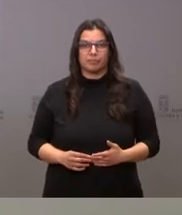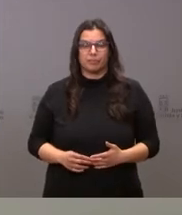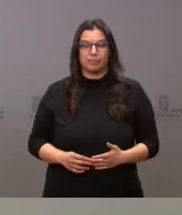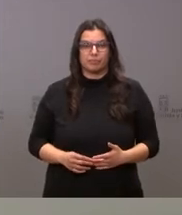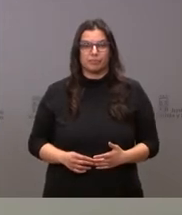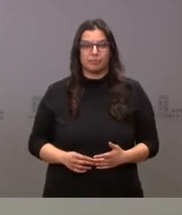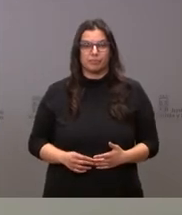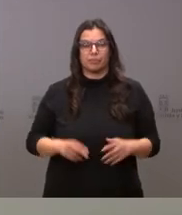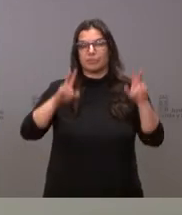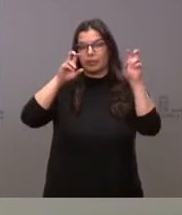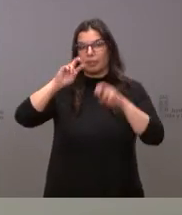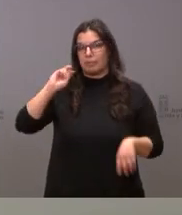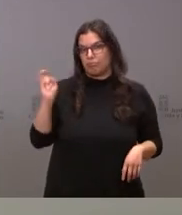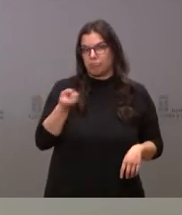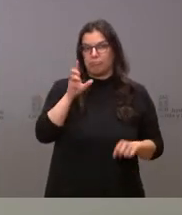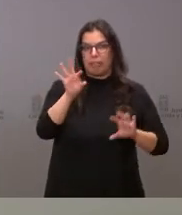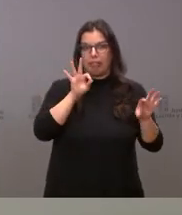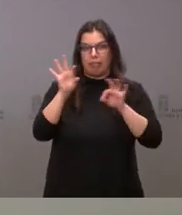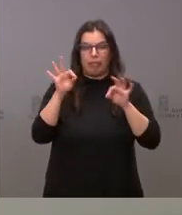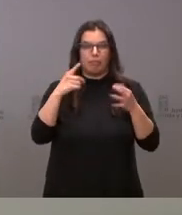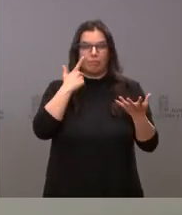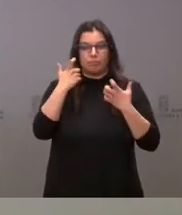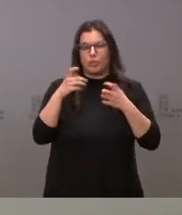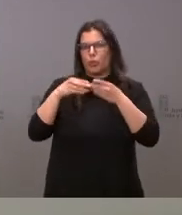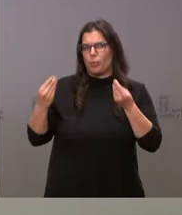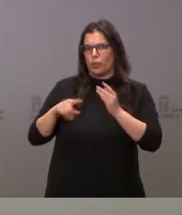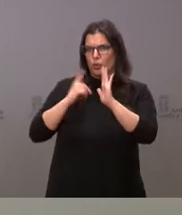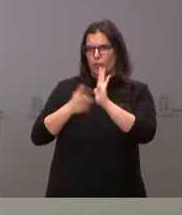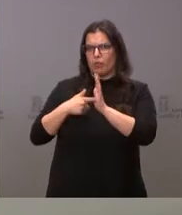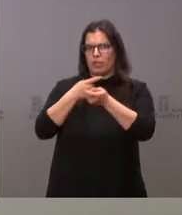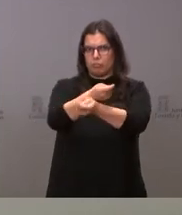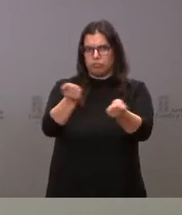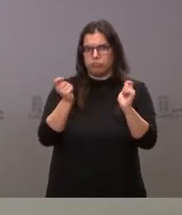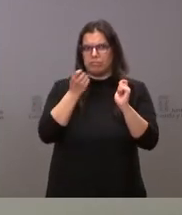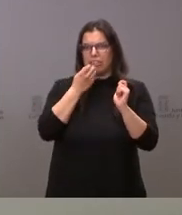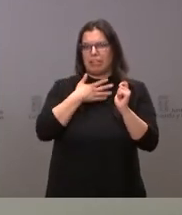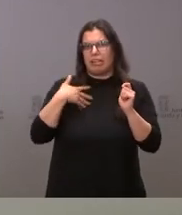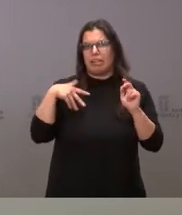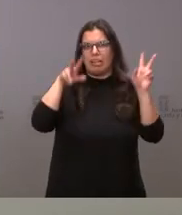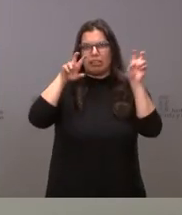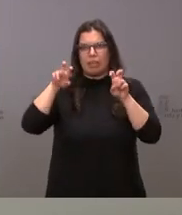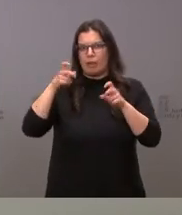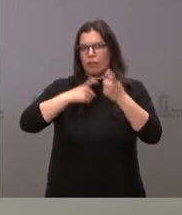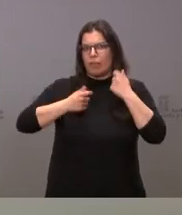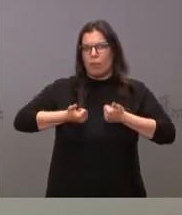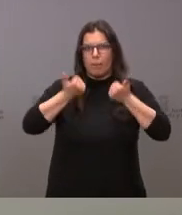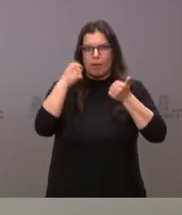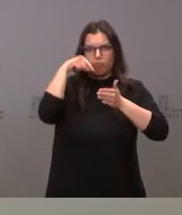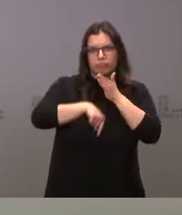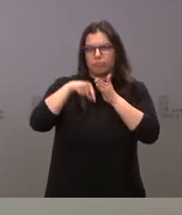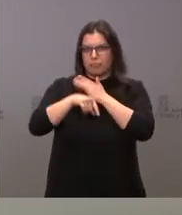Entre los asuntos más relevantes, y tienen ustedes la documentación completa, por si quieren ampliar cualquier otra información sobre los mismos,